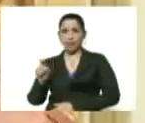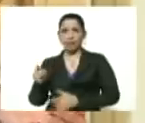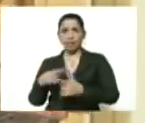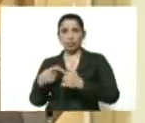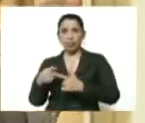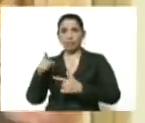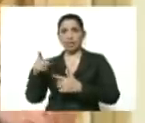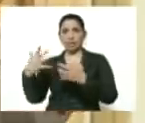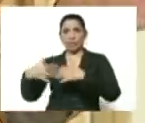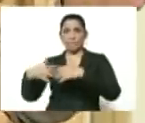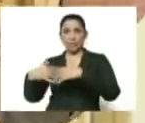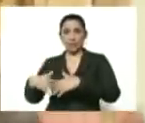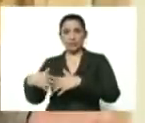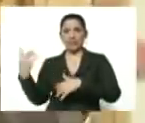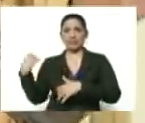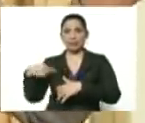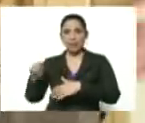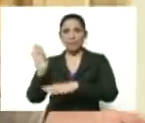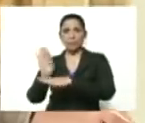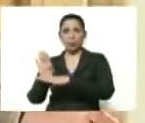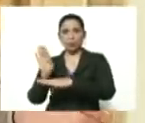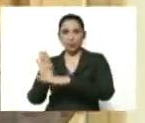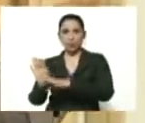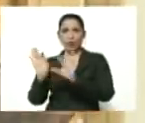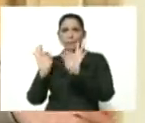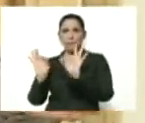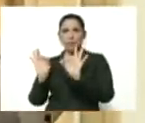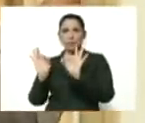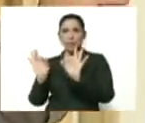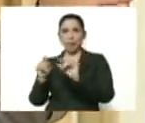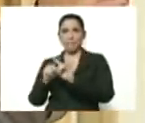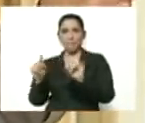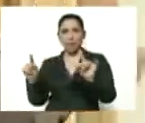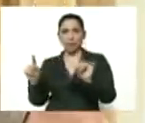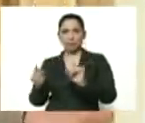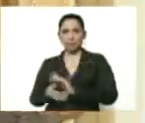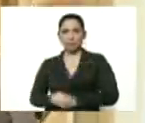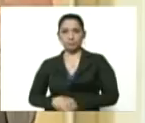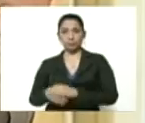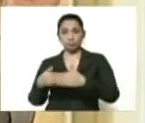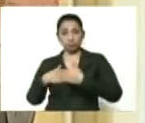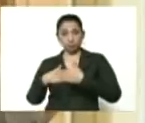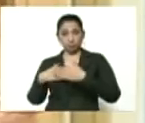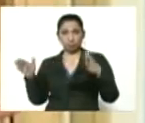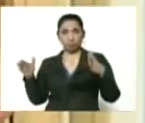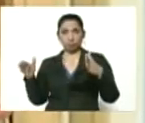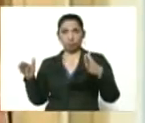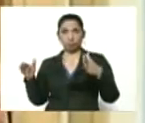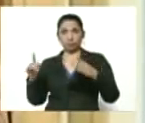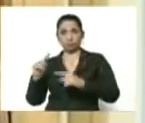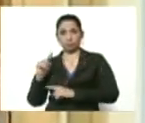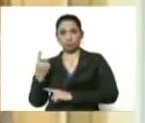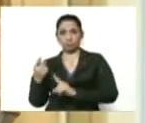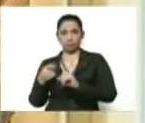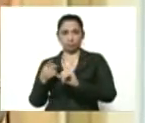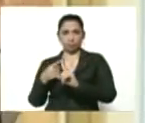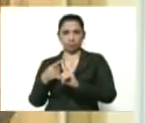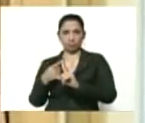sectores tienen protecciones especiales para garantizar en primer lugar